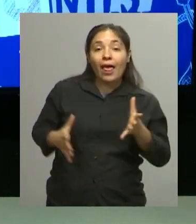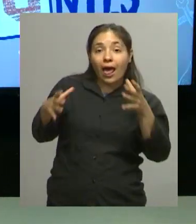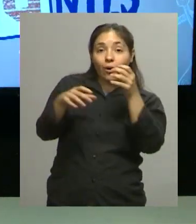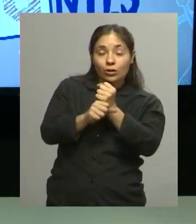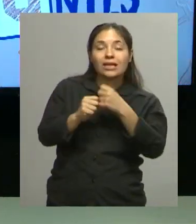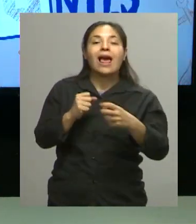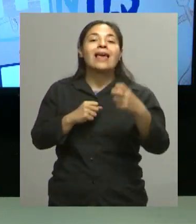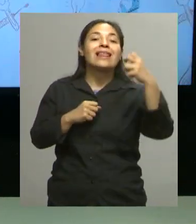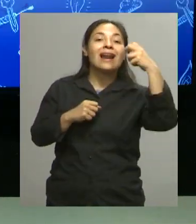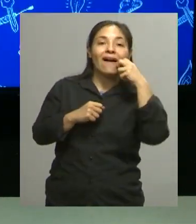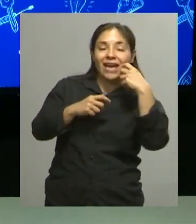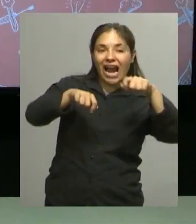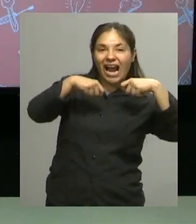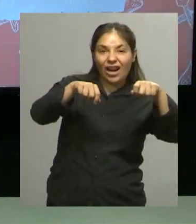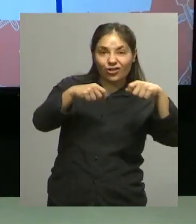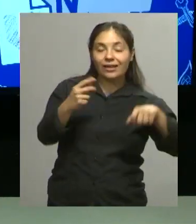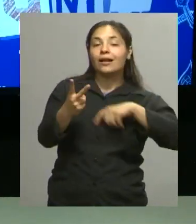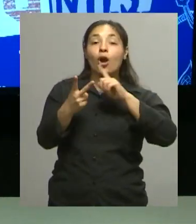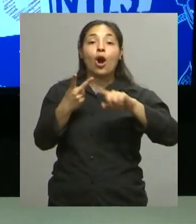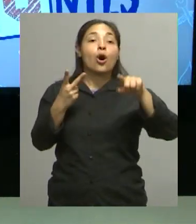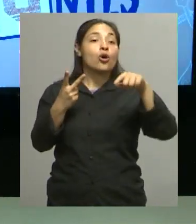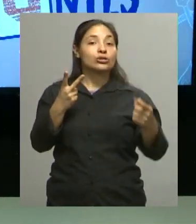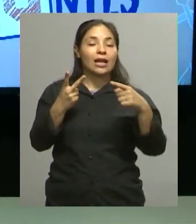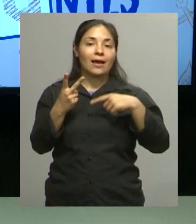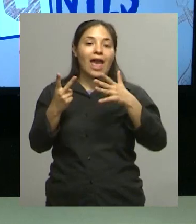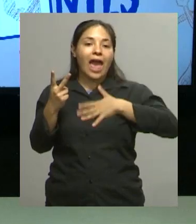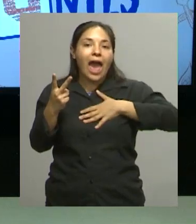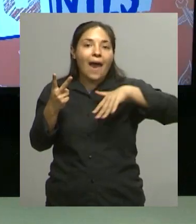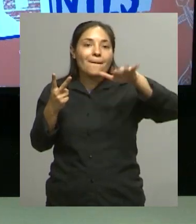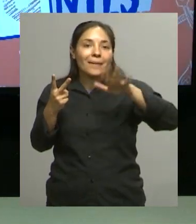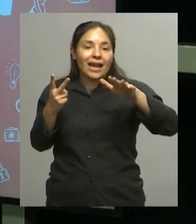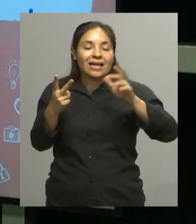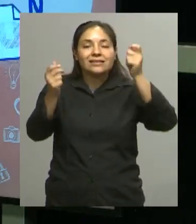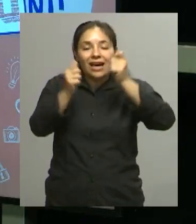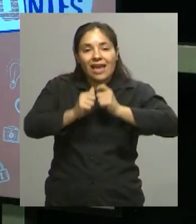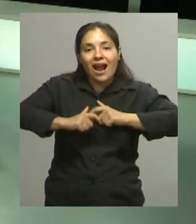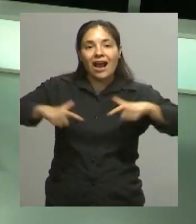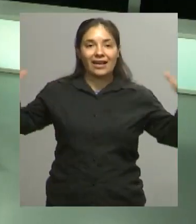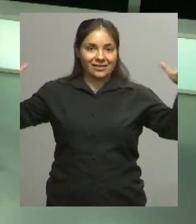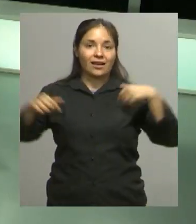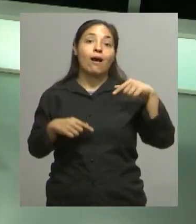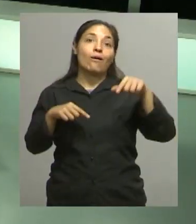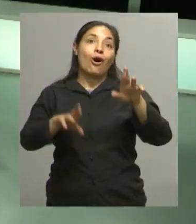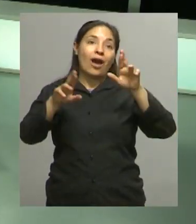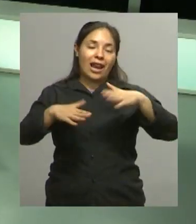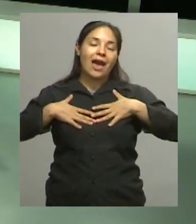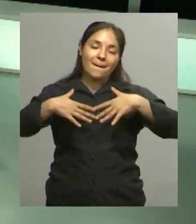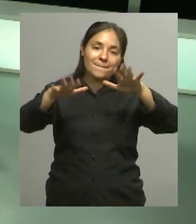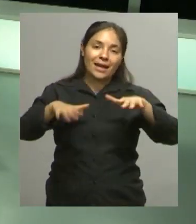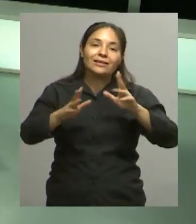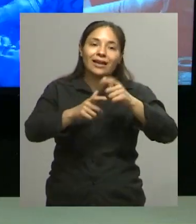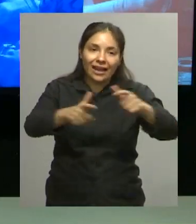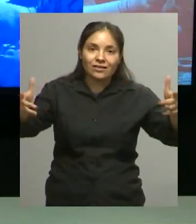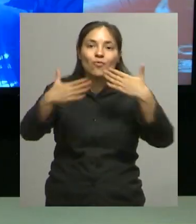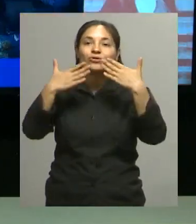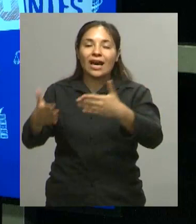Y el que estamos presentando este año Es una esperanza que crece Bueno, que siga creciendo ese esperanza Entonces Muchísimas gracias por venir chicas Gracias